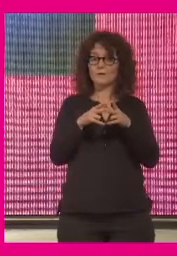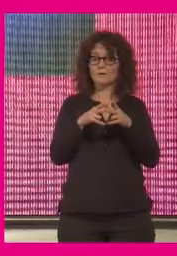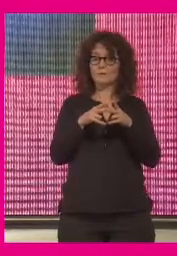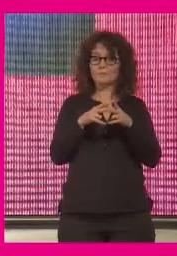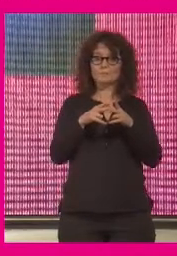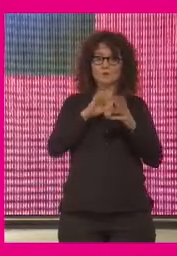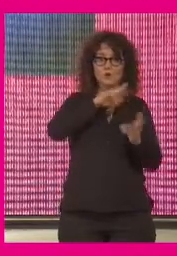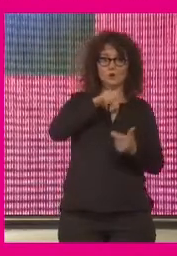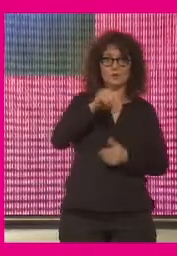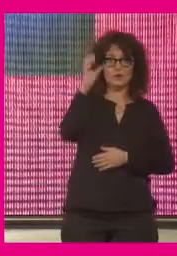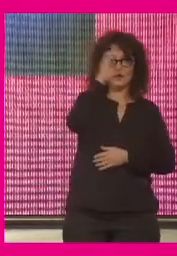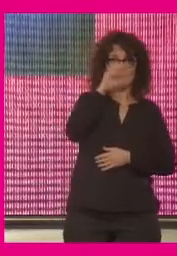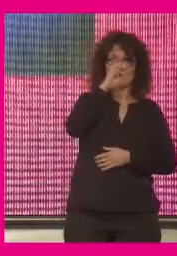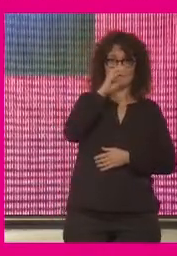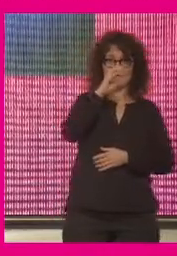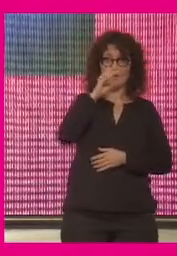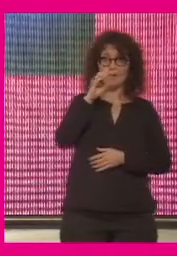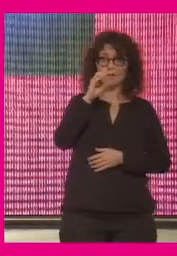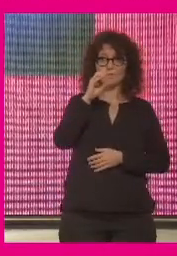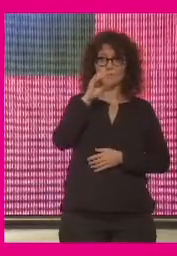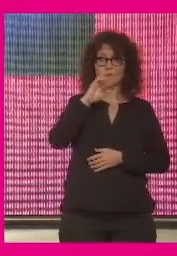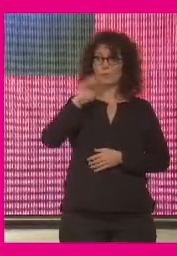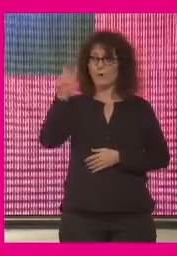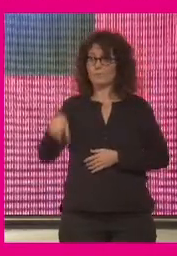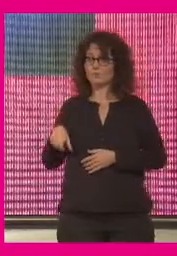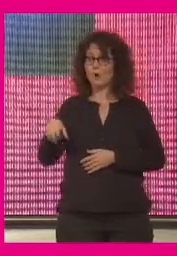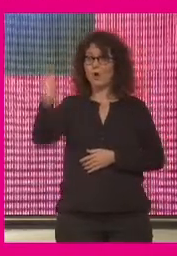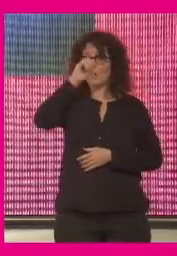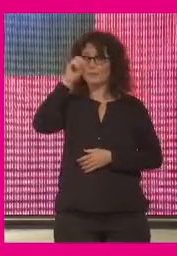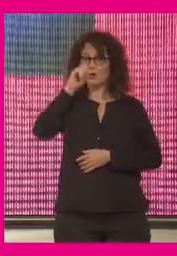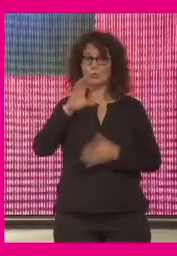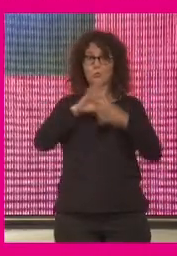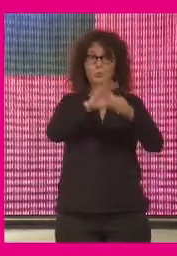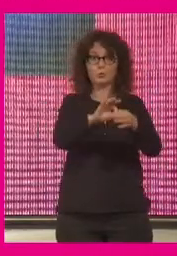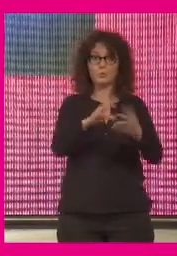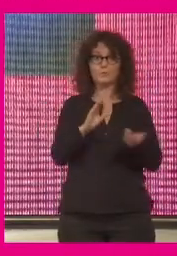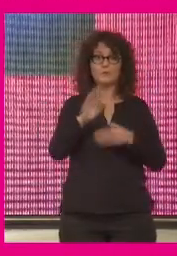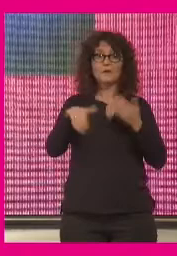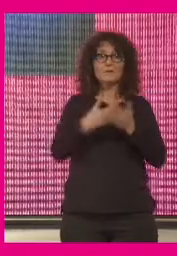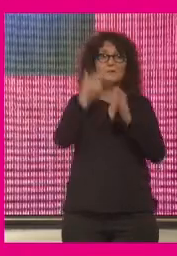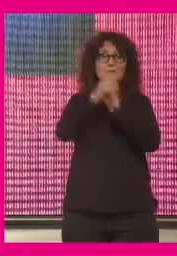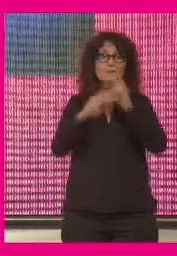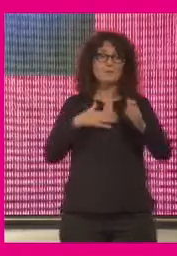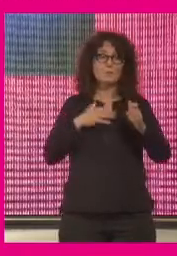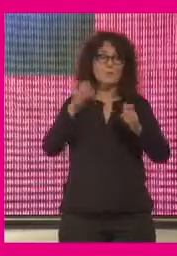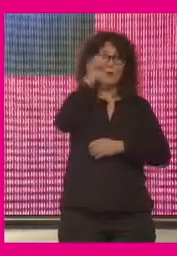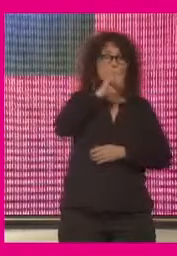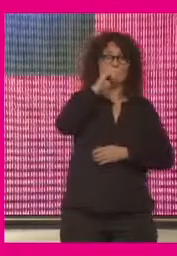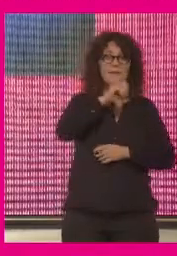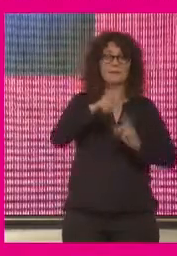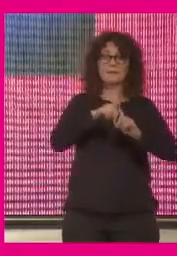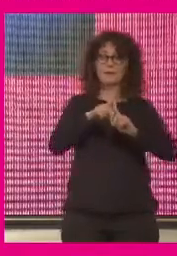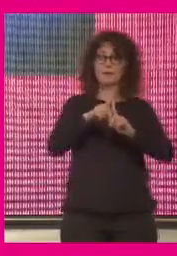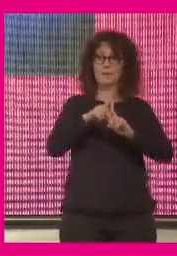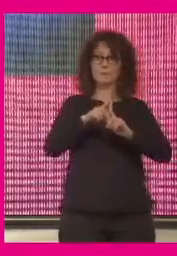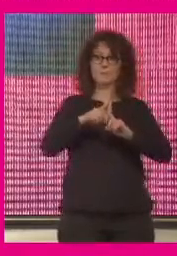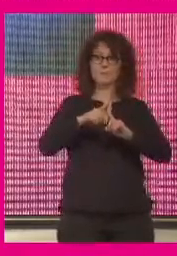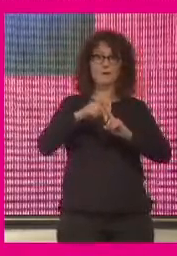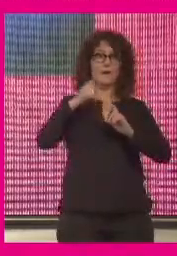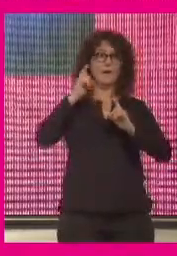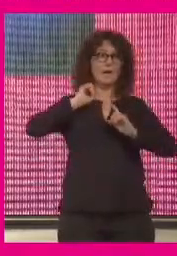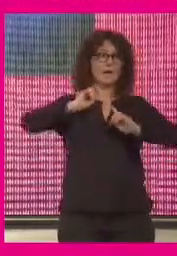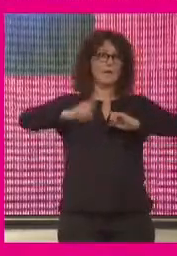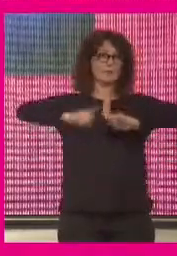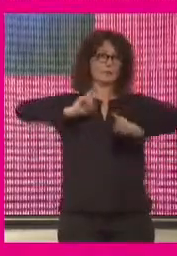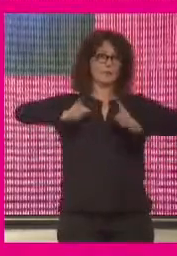la opinión de la primera persona que pase por ahí o incluso de alguien que puede opinar con gran autoridad pero no de ciencia porque no lo